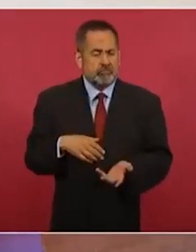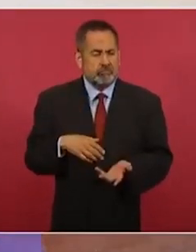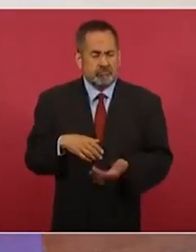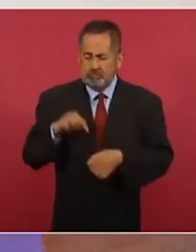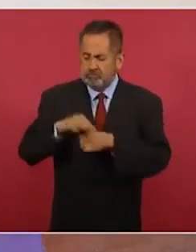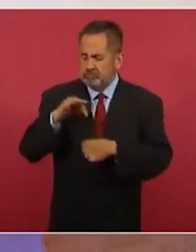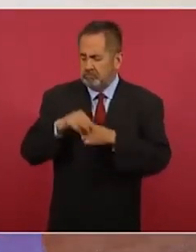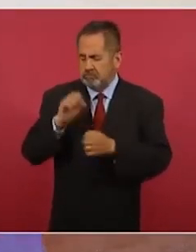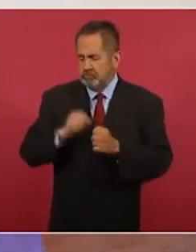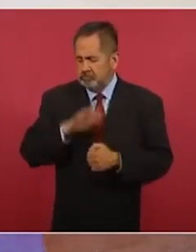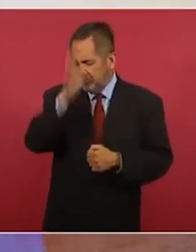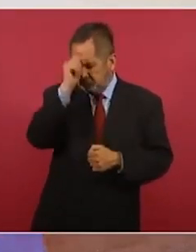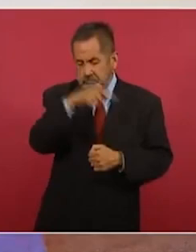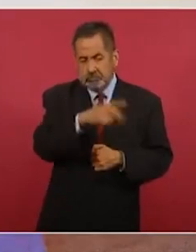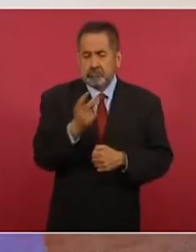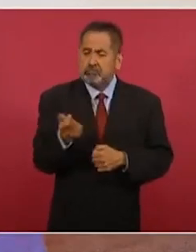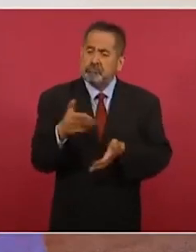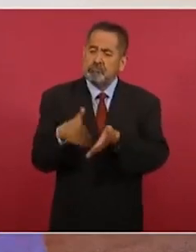contra.